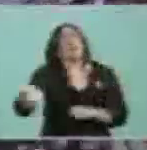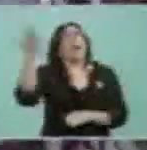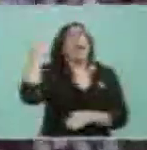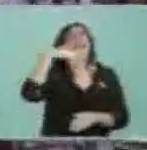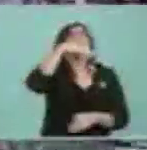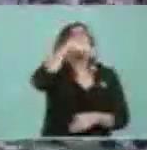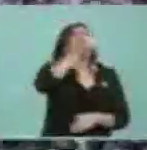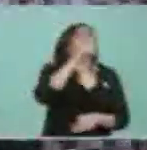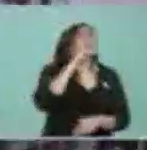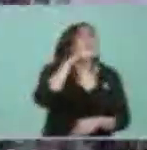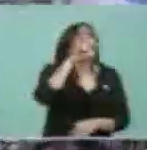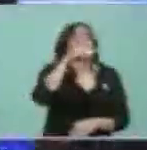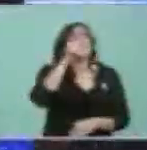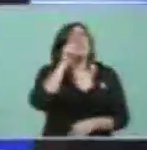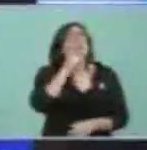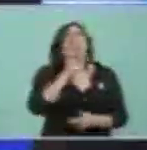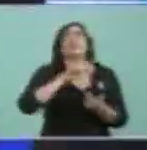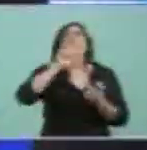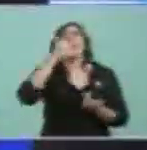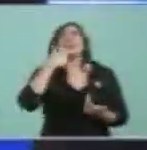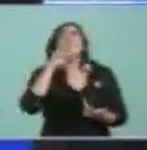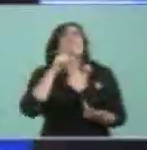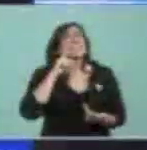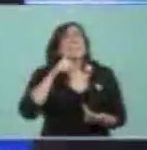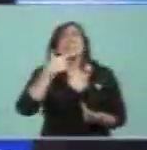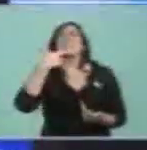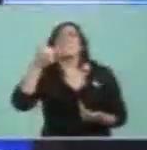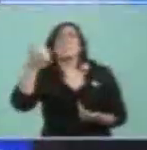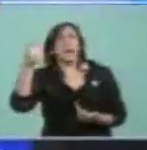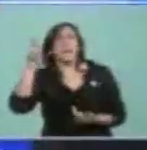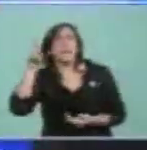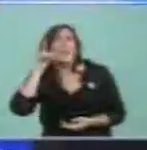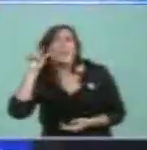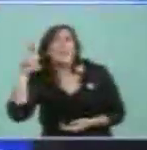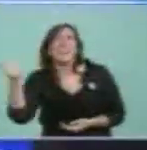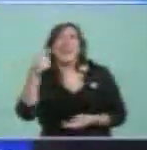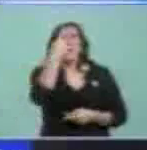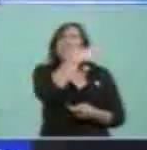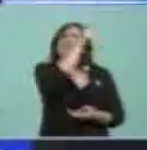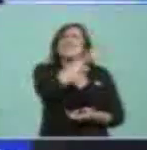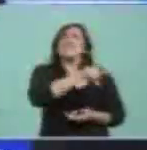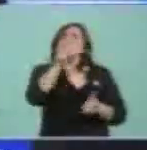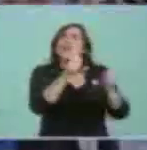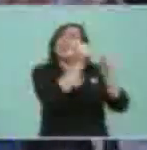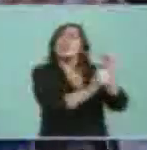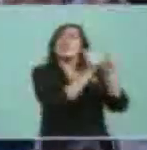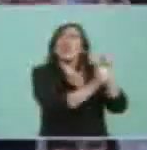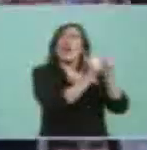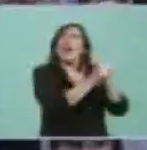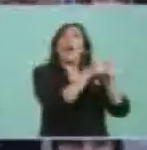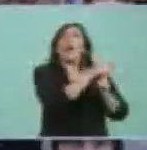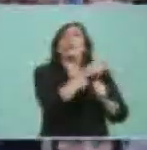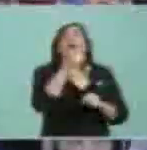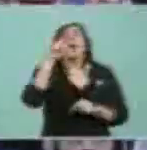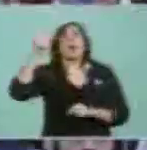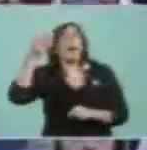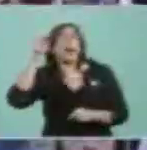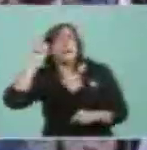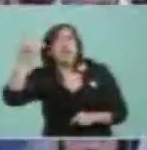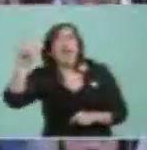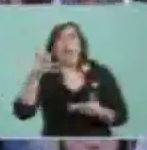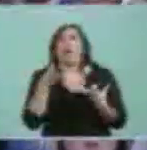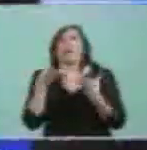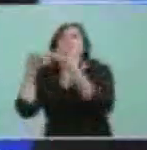Castelli, Mariano Moreno, Cornelio Saavedra, por esa patria fue Cabral el que dio la vida por San